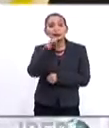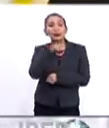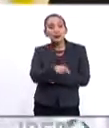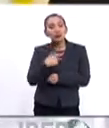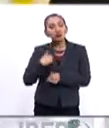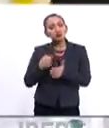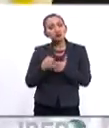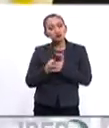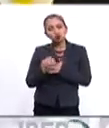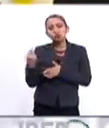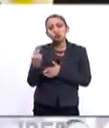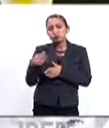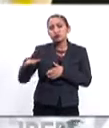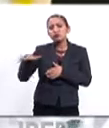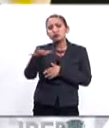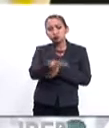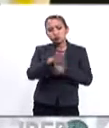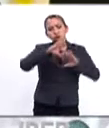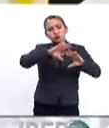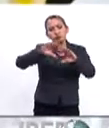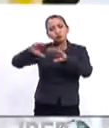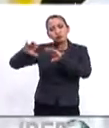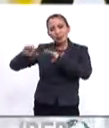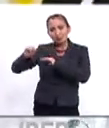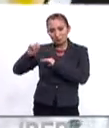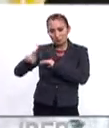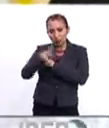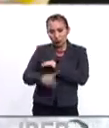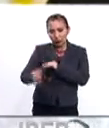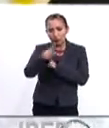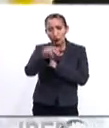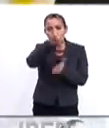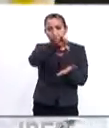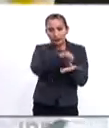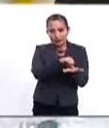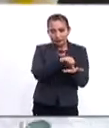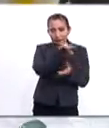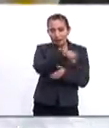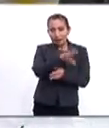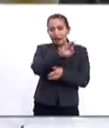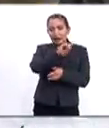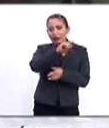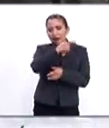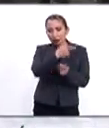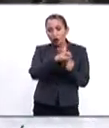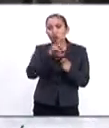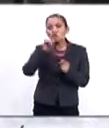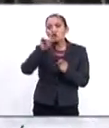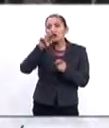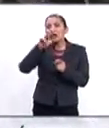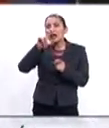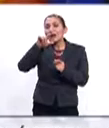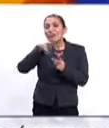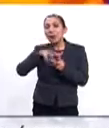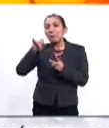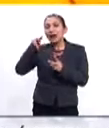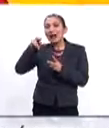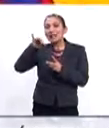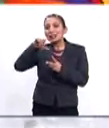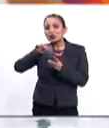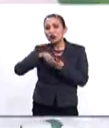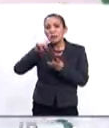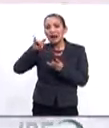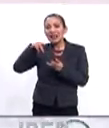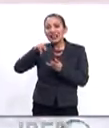de satisfacer las necesidades de capacitación de la provincia con los centros de Cartago, Turrialba, Paraíso,